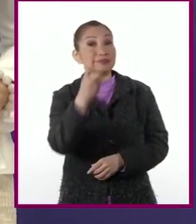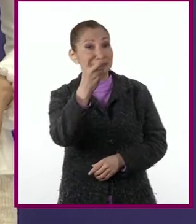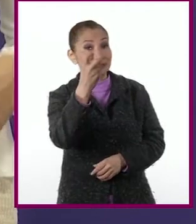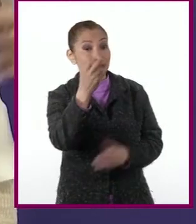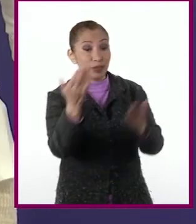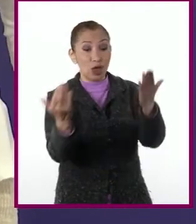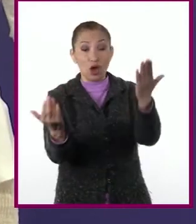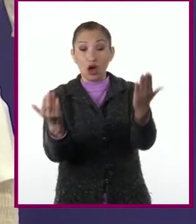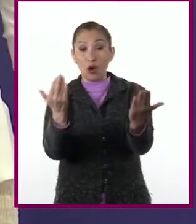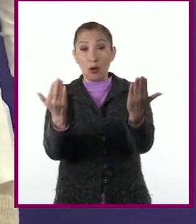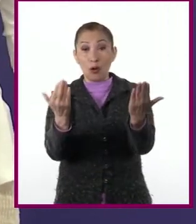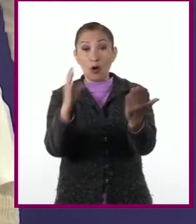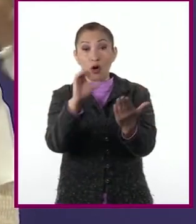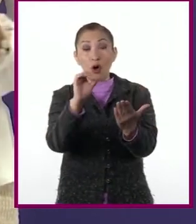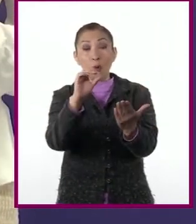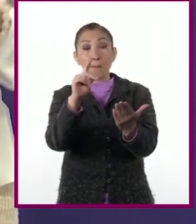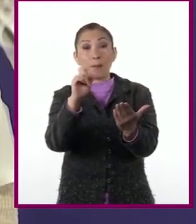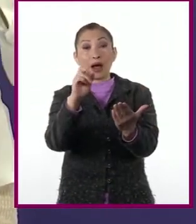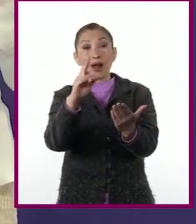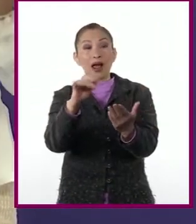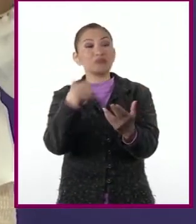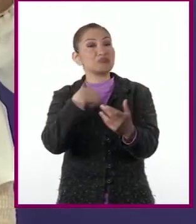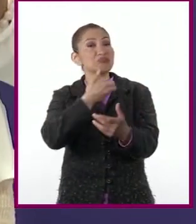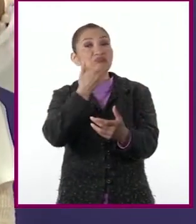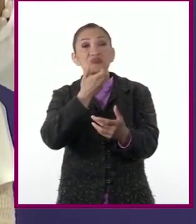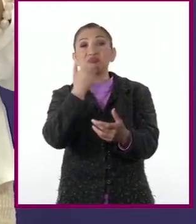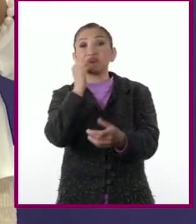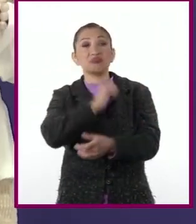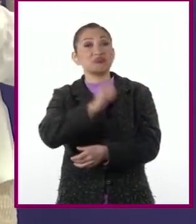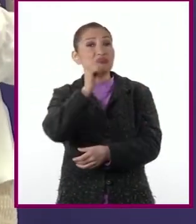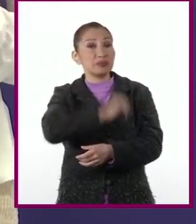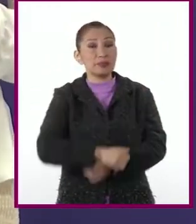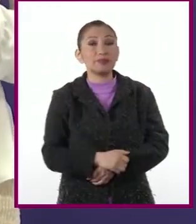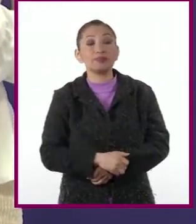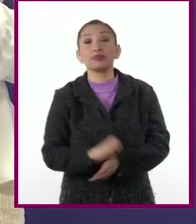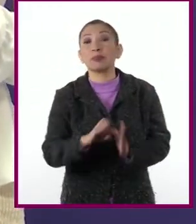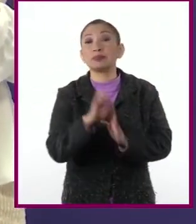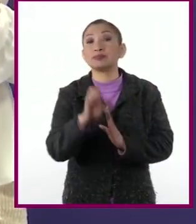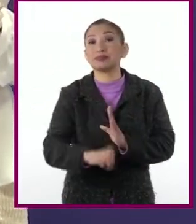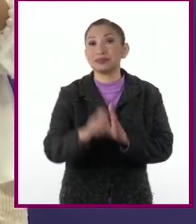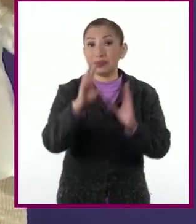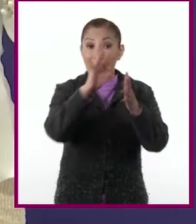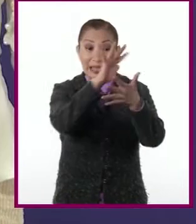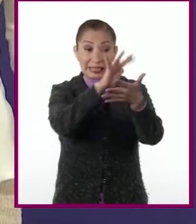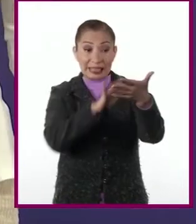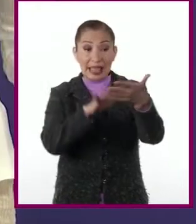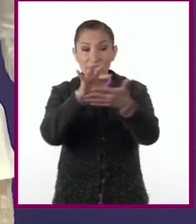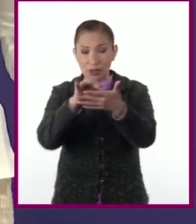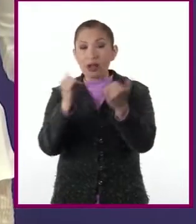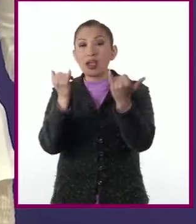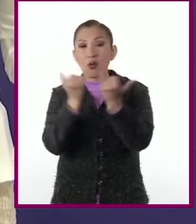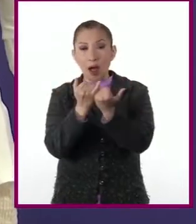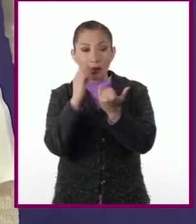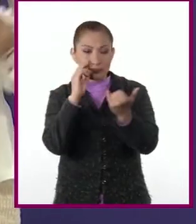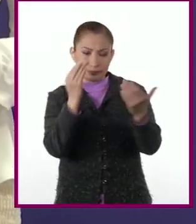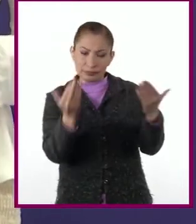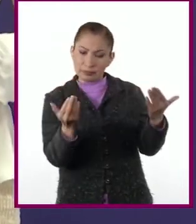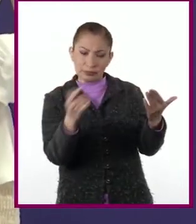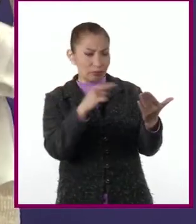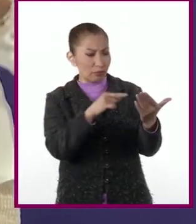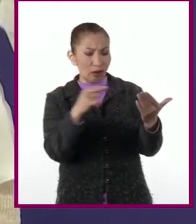Comparar es una actividad que hacemos de manera cotidiana y en el caso de los textos, también solemos hacer